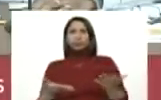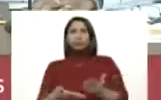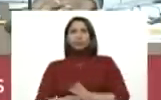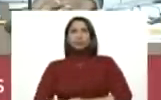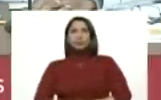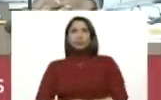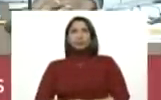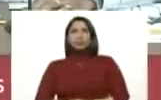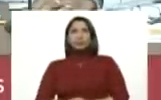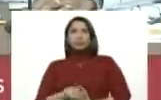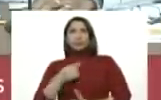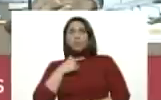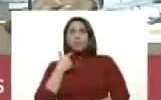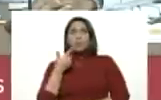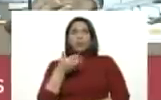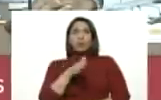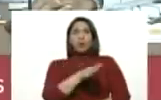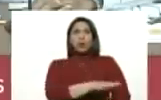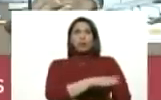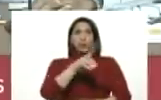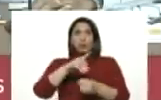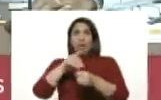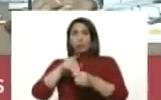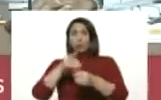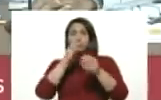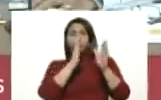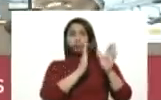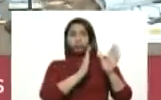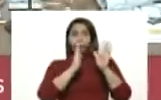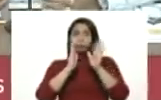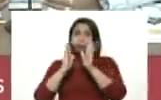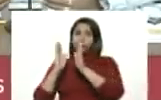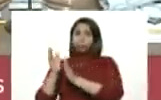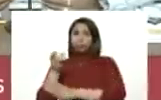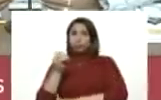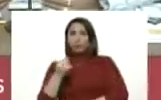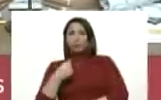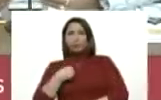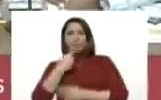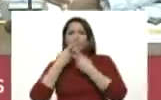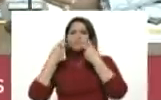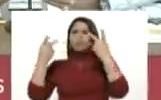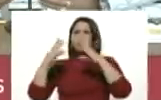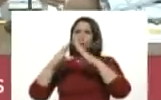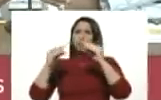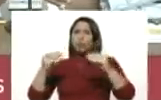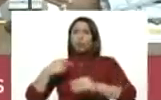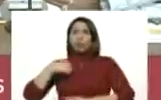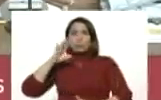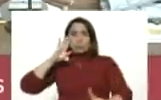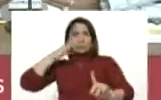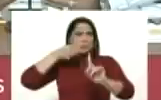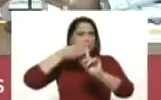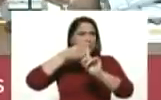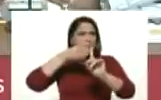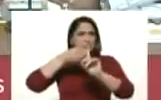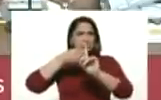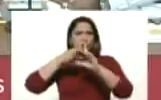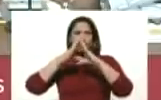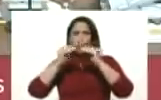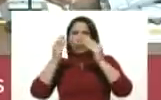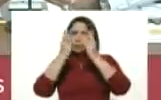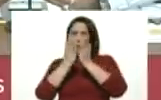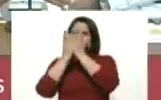los fallecidos. Ahí están los datos concretos. Y se lo digo a todos, porque yo estoy dedicado a esto 24 horas al día.